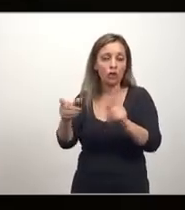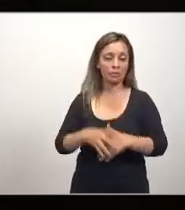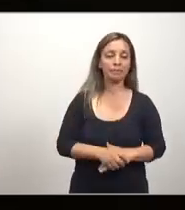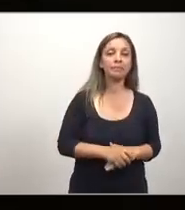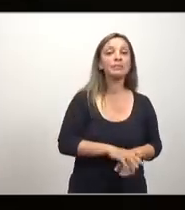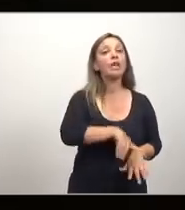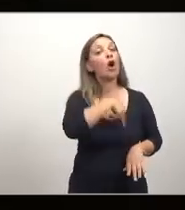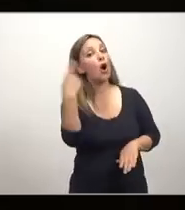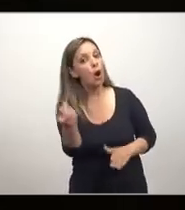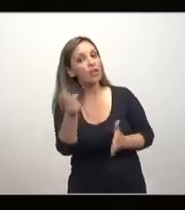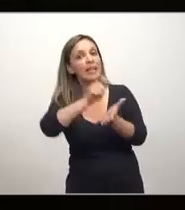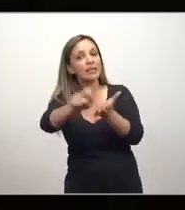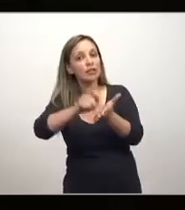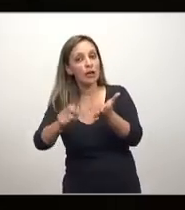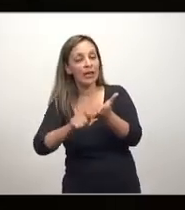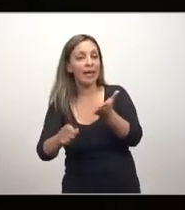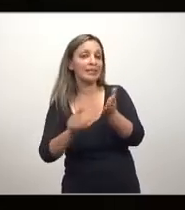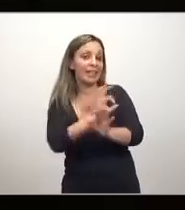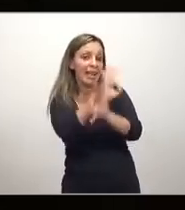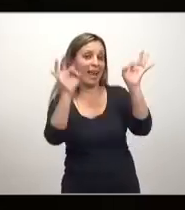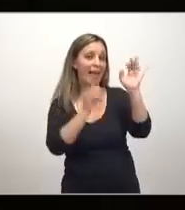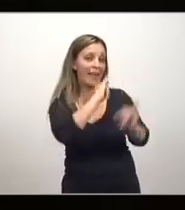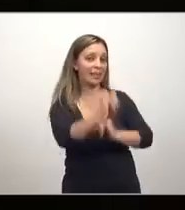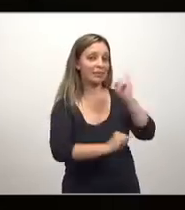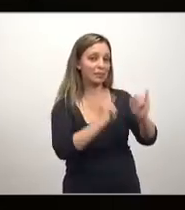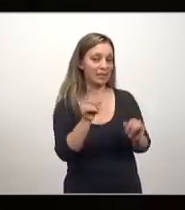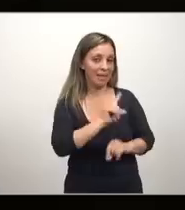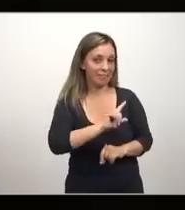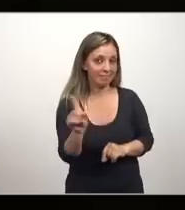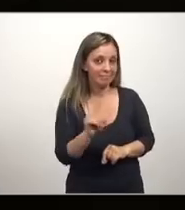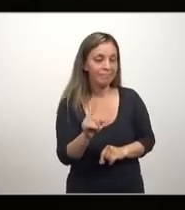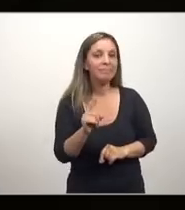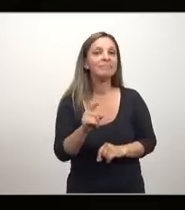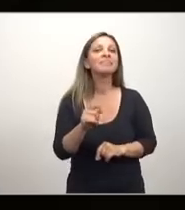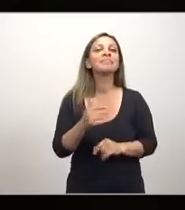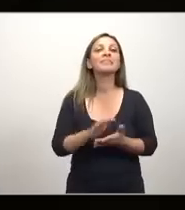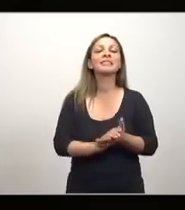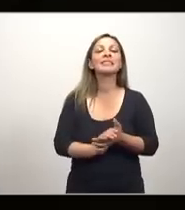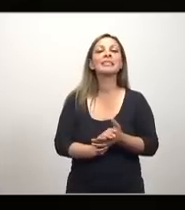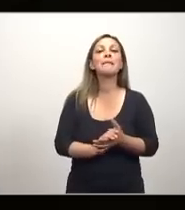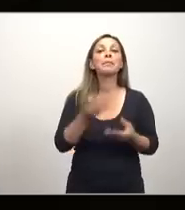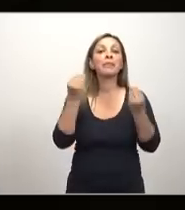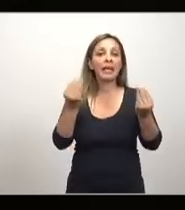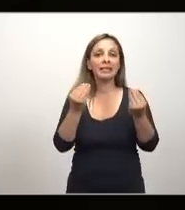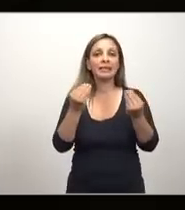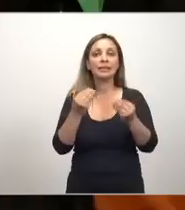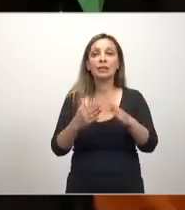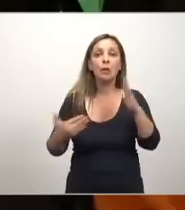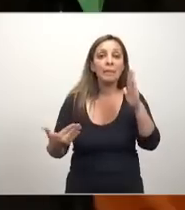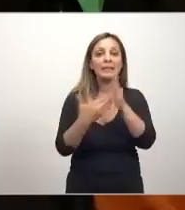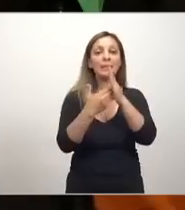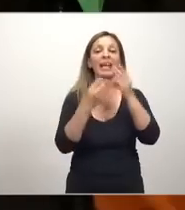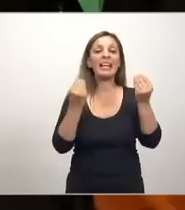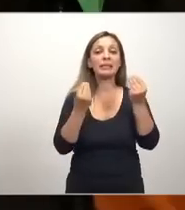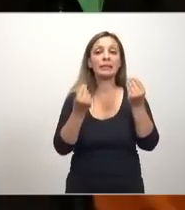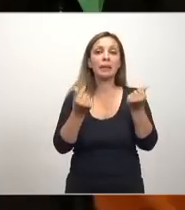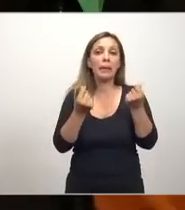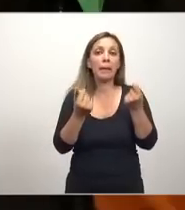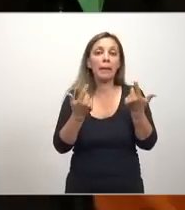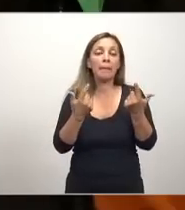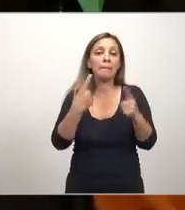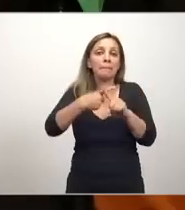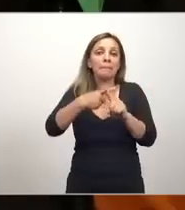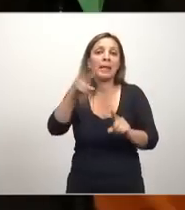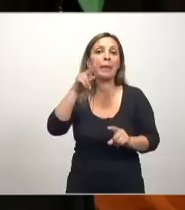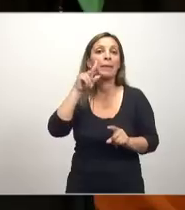otras teorías que no se hablan en los salones de clase y que viene la traición aristotélica que lo fundamental es la virtud. Y para que haya virtud debe haber